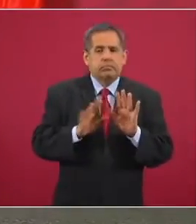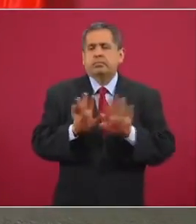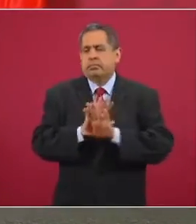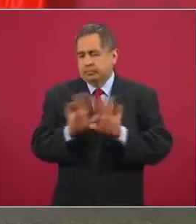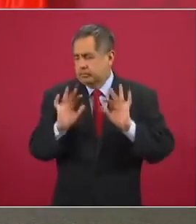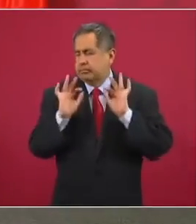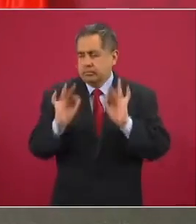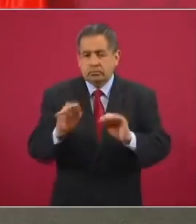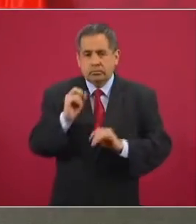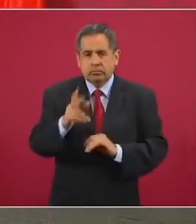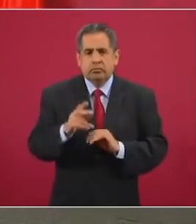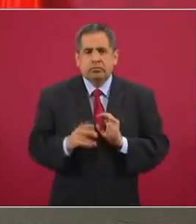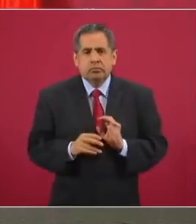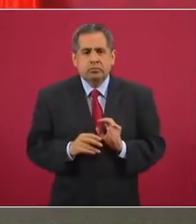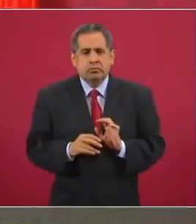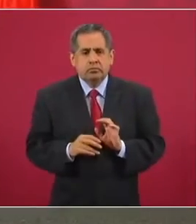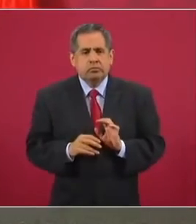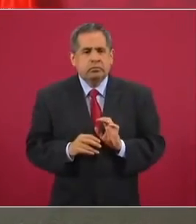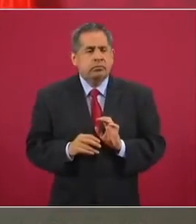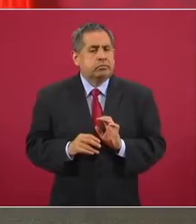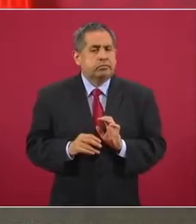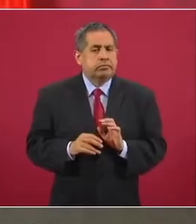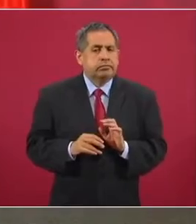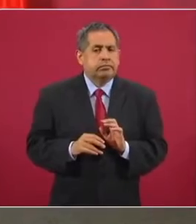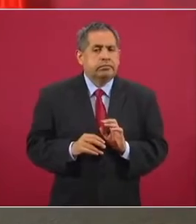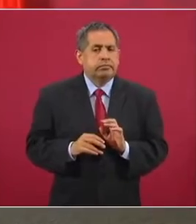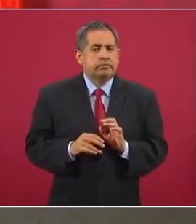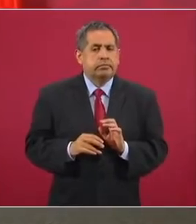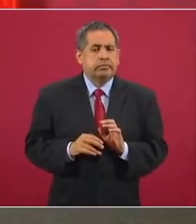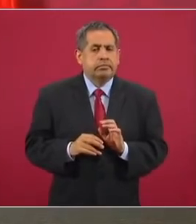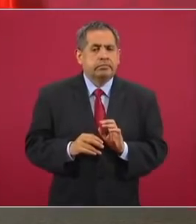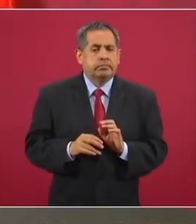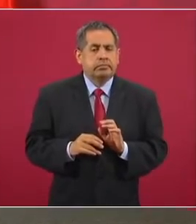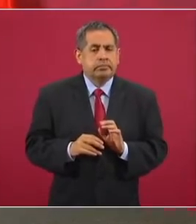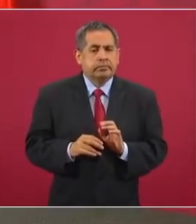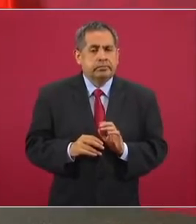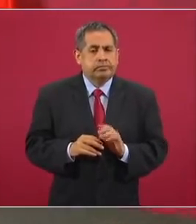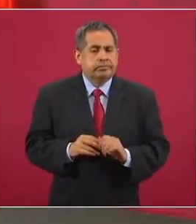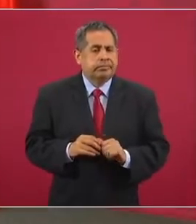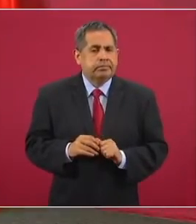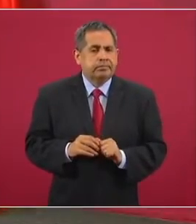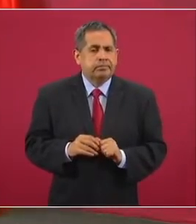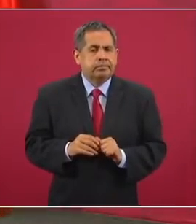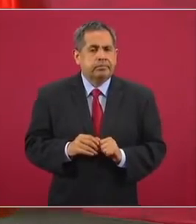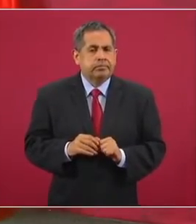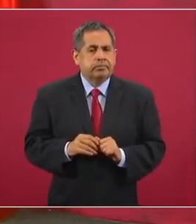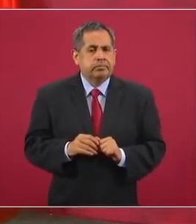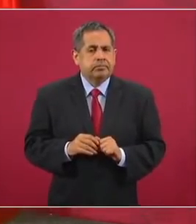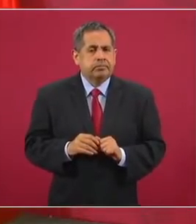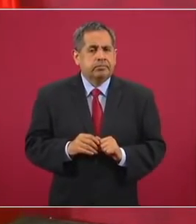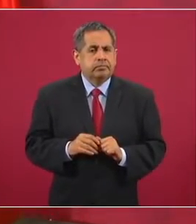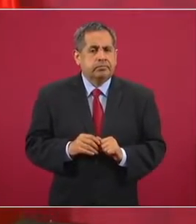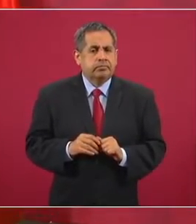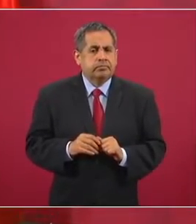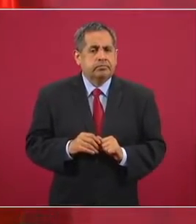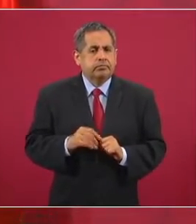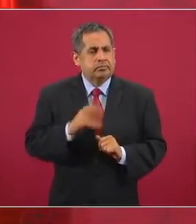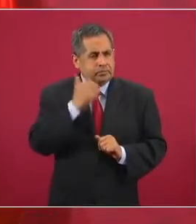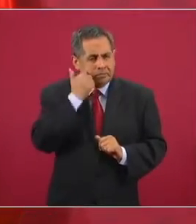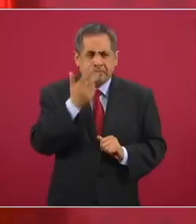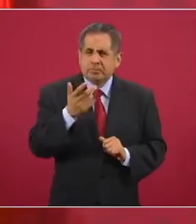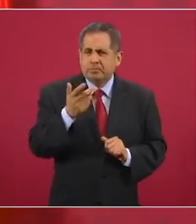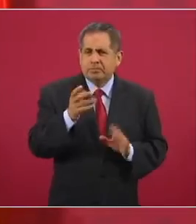suscribir o